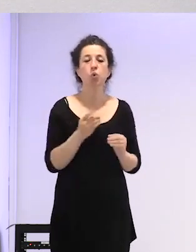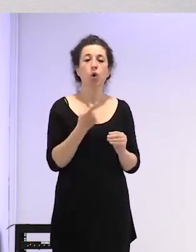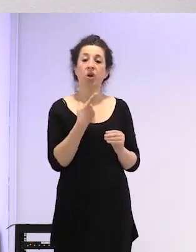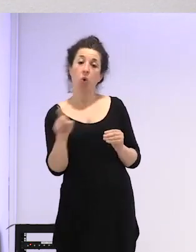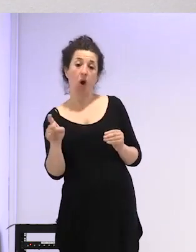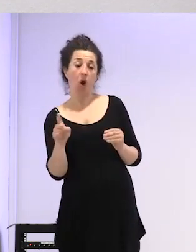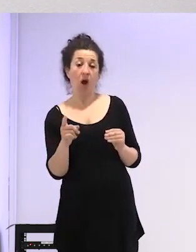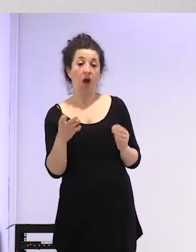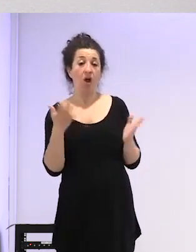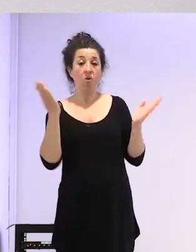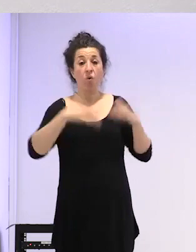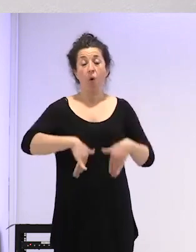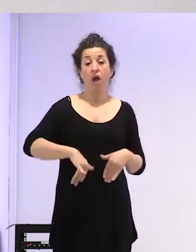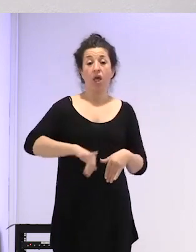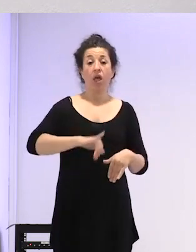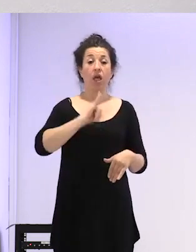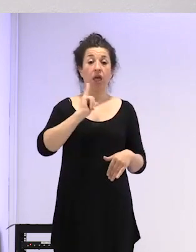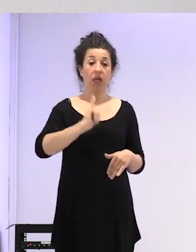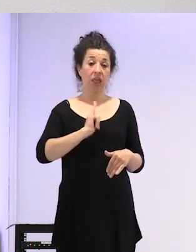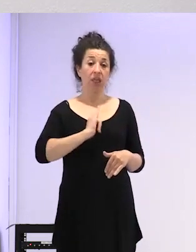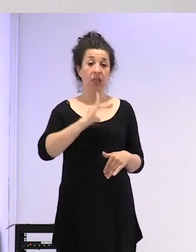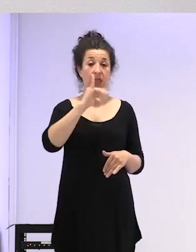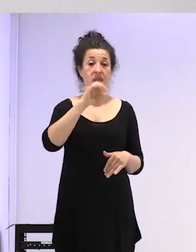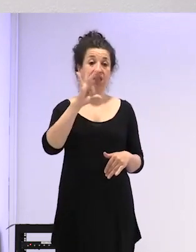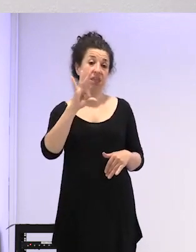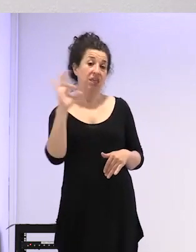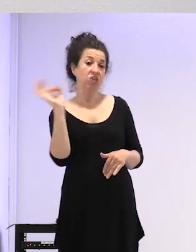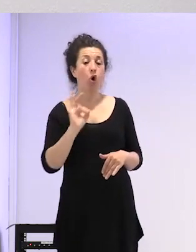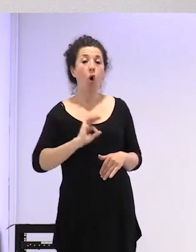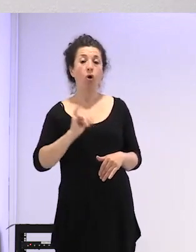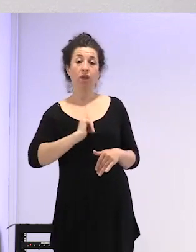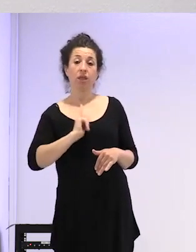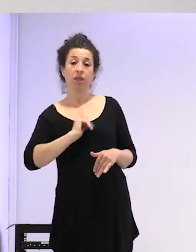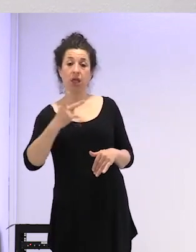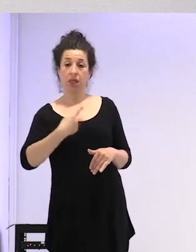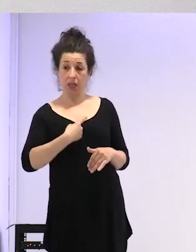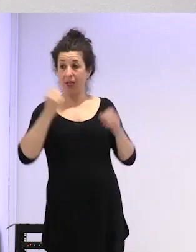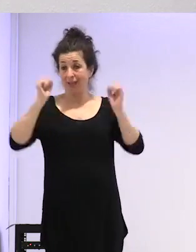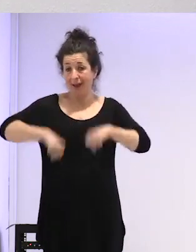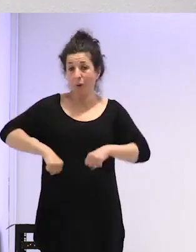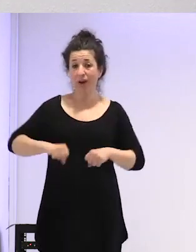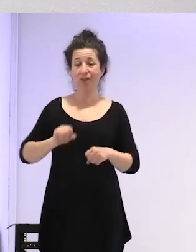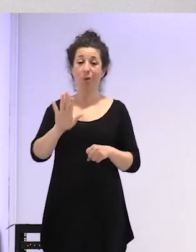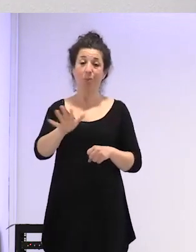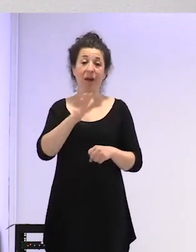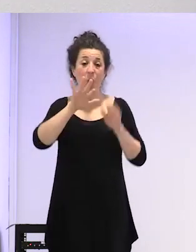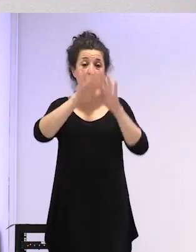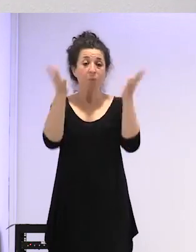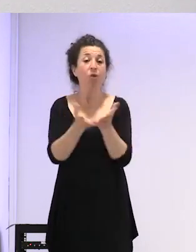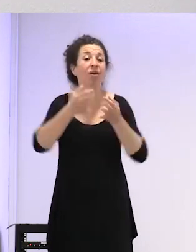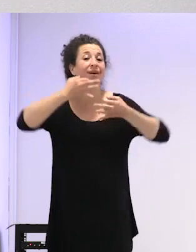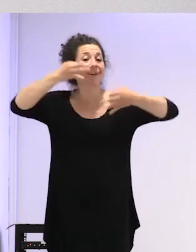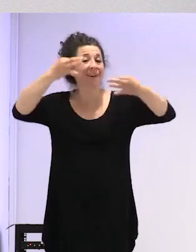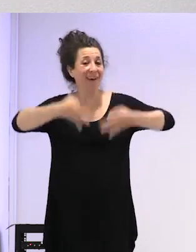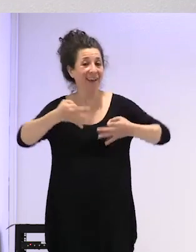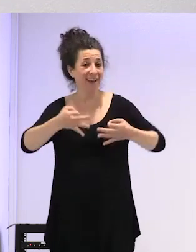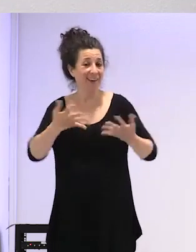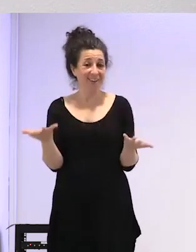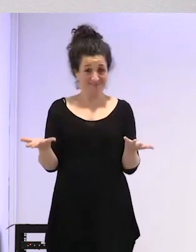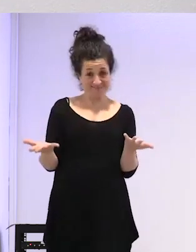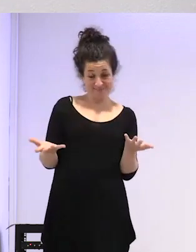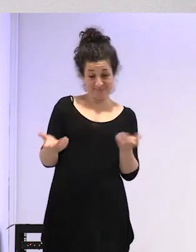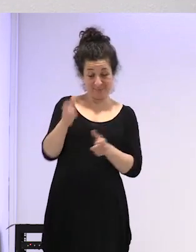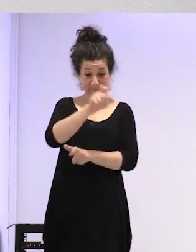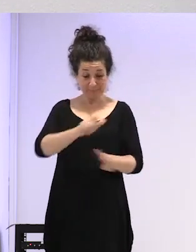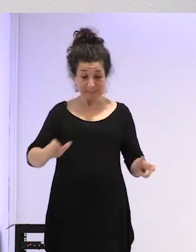identidad ni identidad trans por decirlo de alguna manera estoy totalmente de acuerdo pero en el mundo real las propias personas